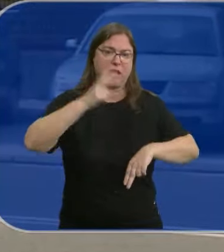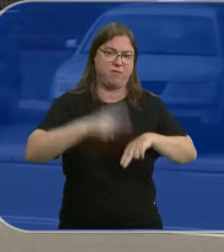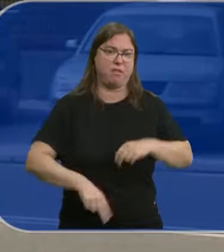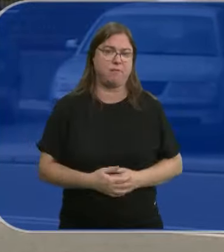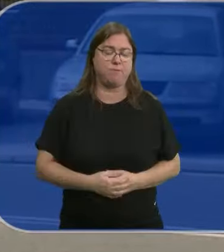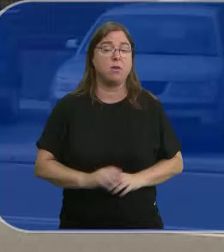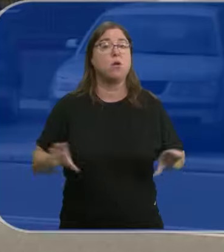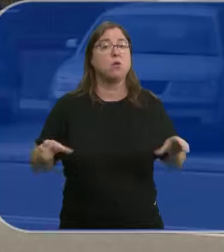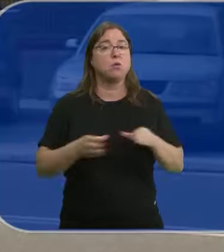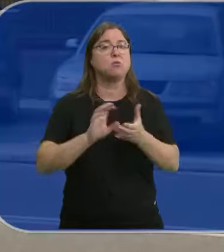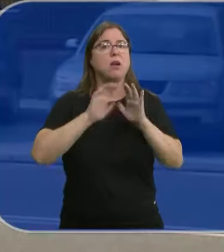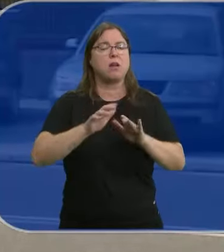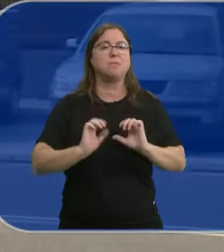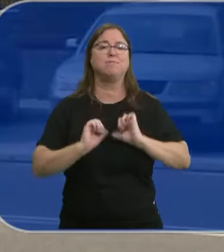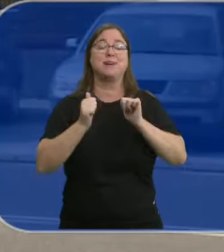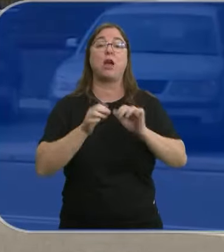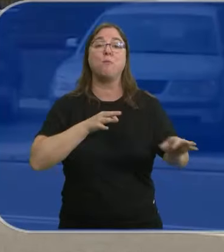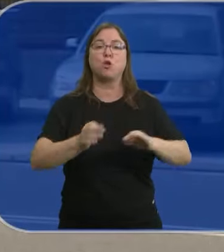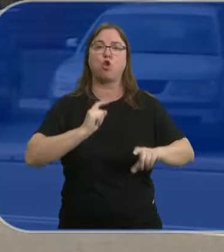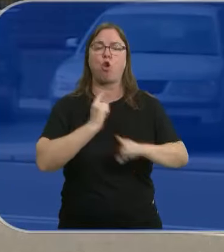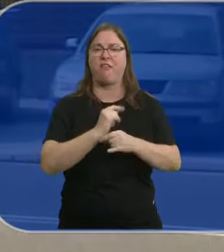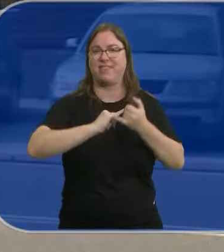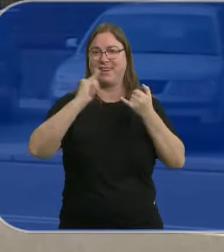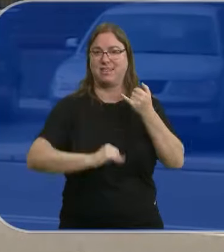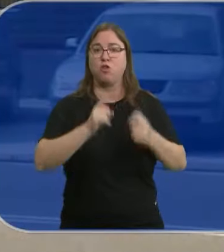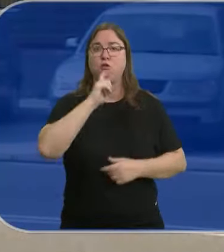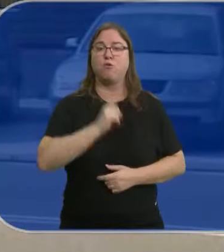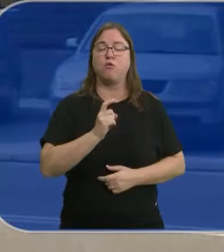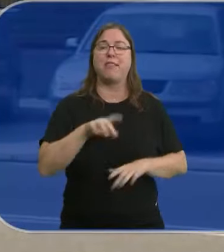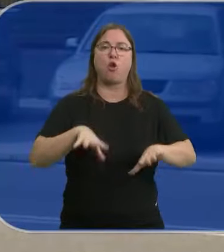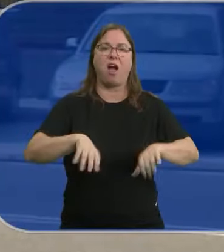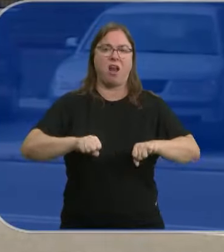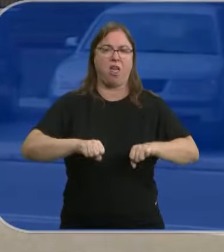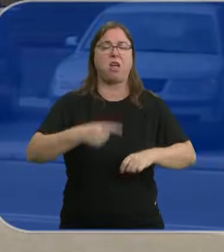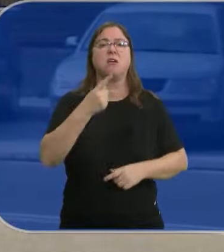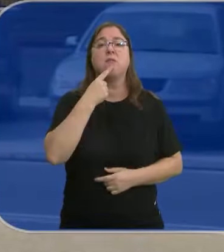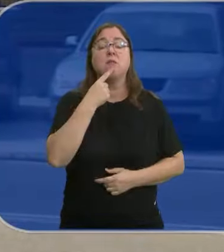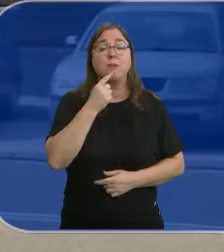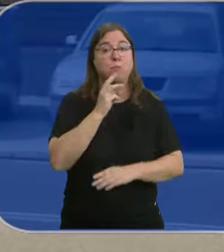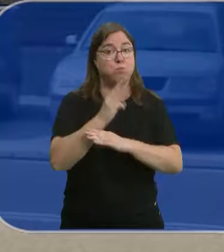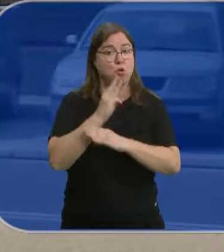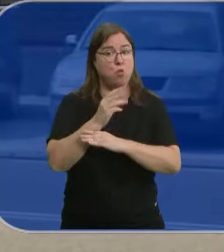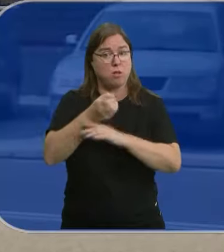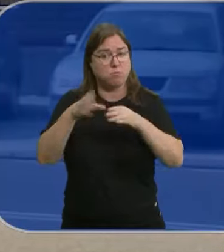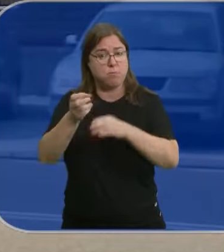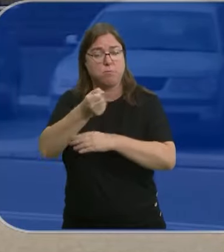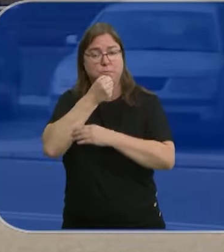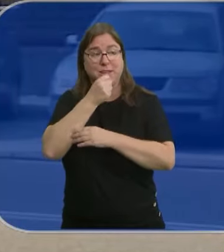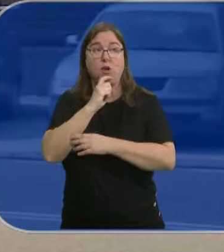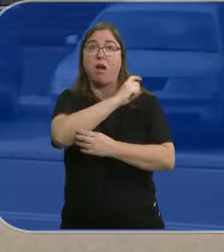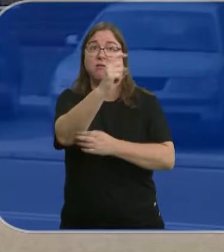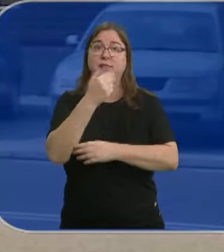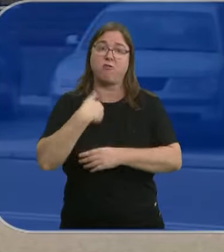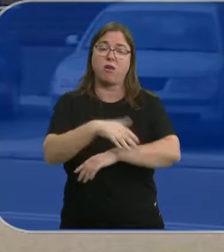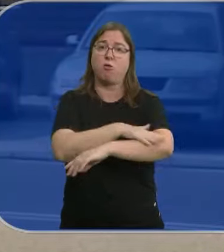planta. La Junta va a activar el protocolo anticrisis de la Fundación Anclaj y los procuradores socialistas ya han informado al Gobierno de España